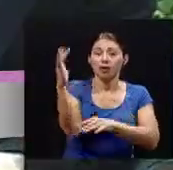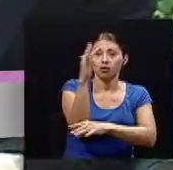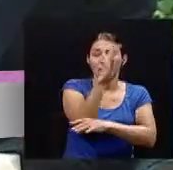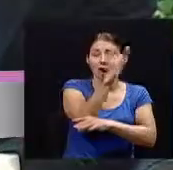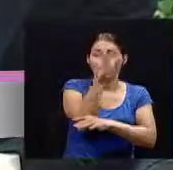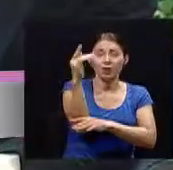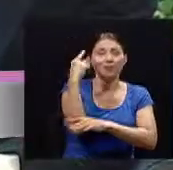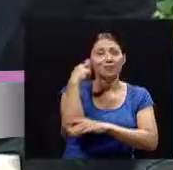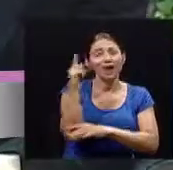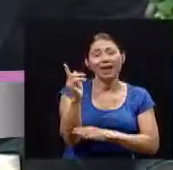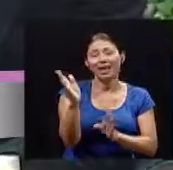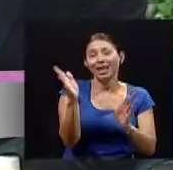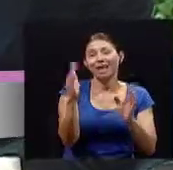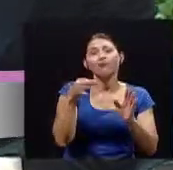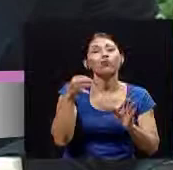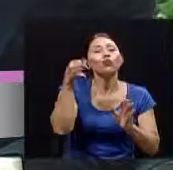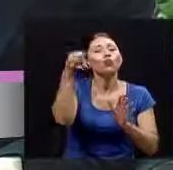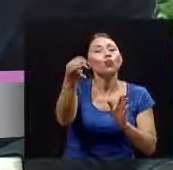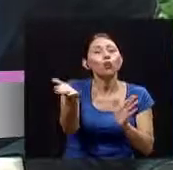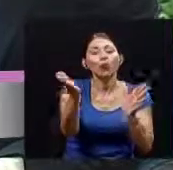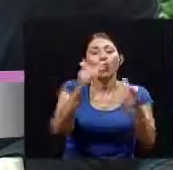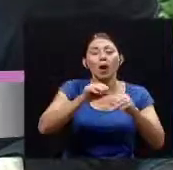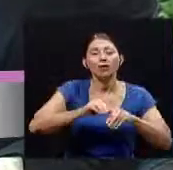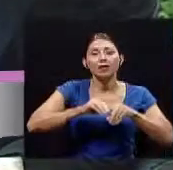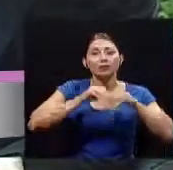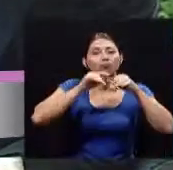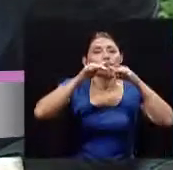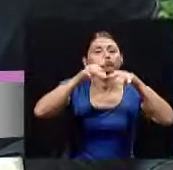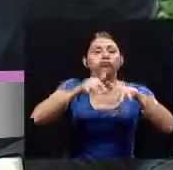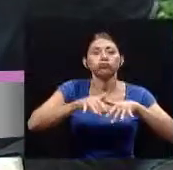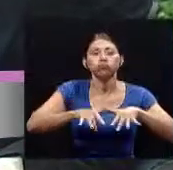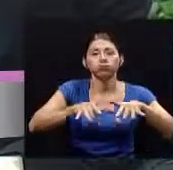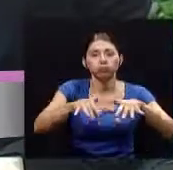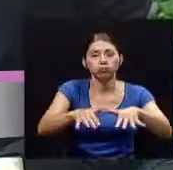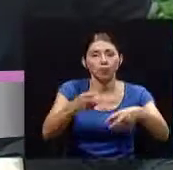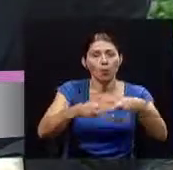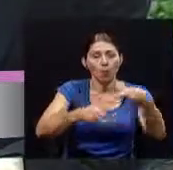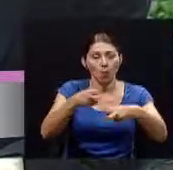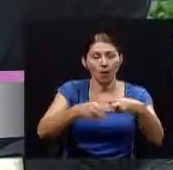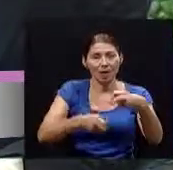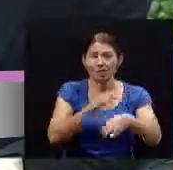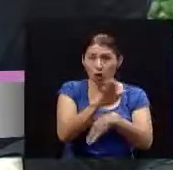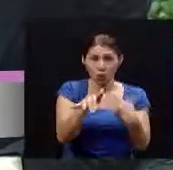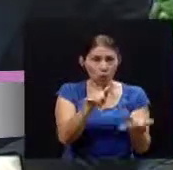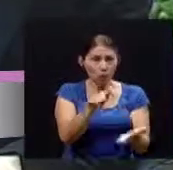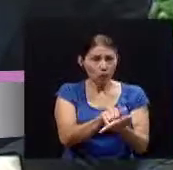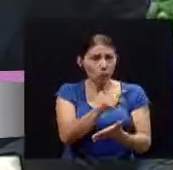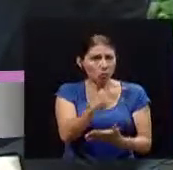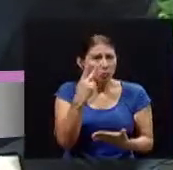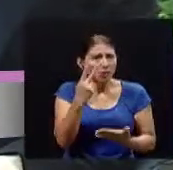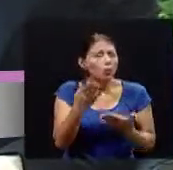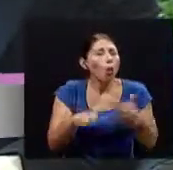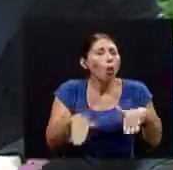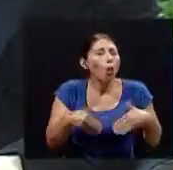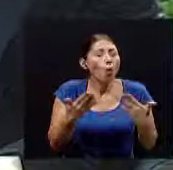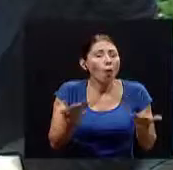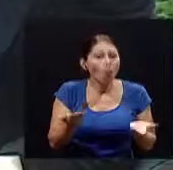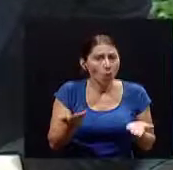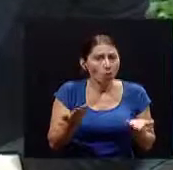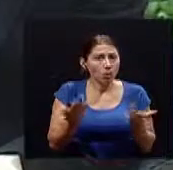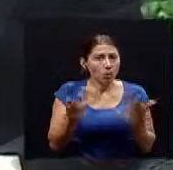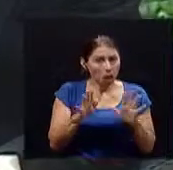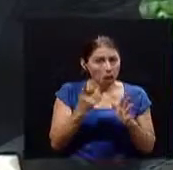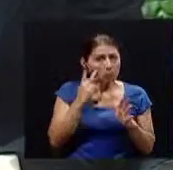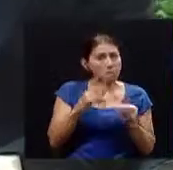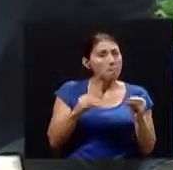árboles para que no se creen inundaciones futuras y demás todas estas prácticas como las ha visto ustedes de su experiencia han